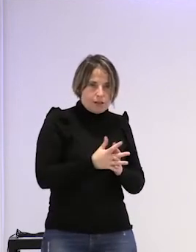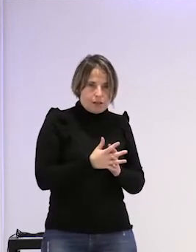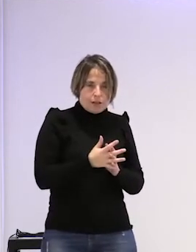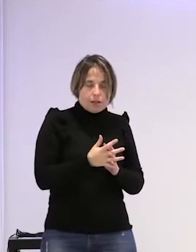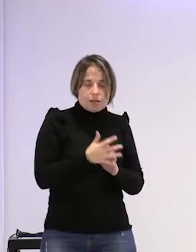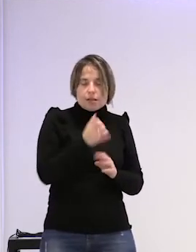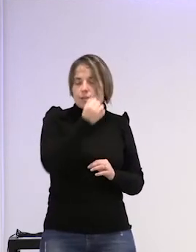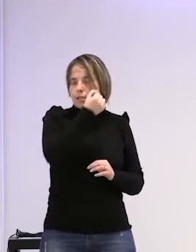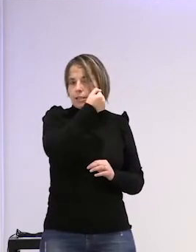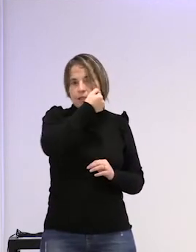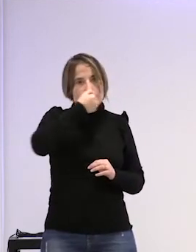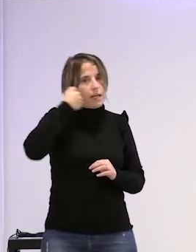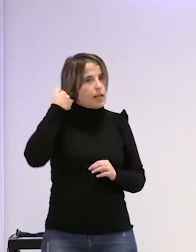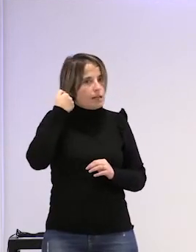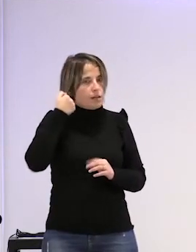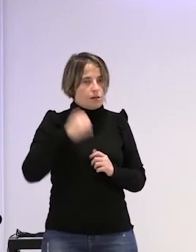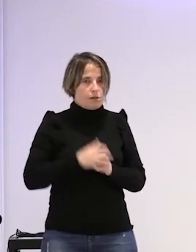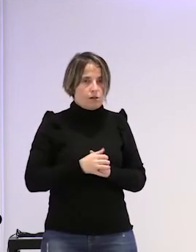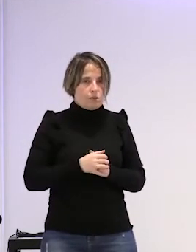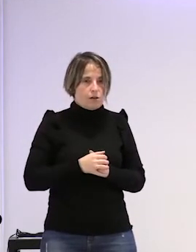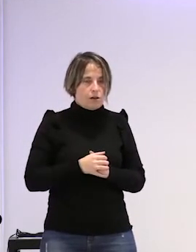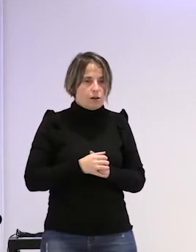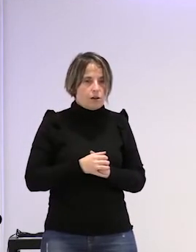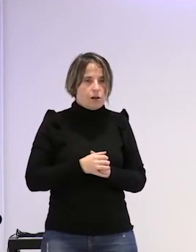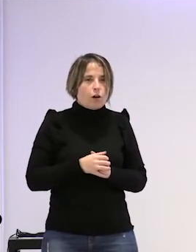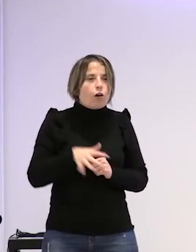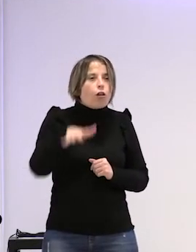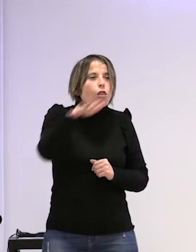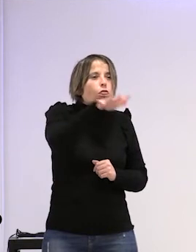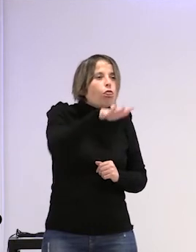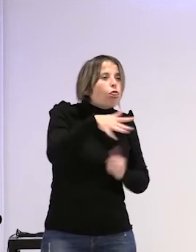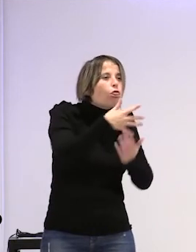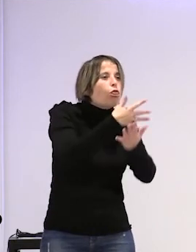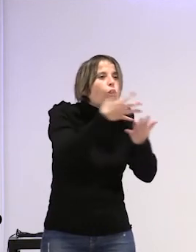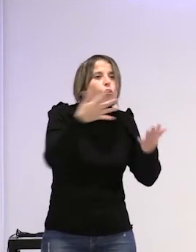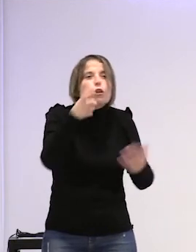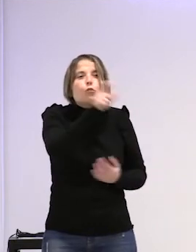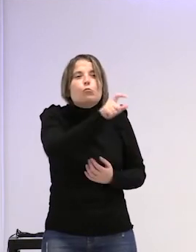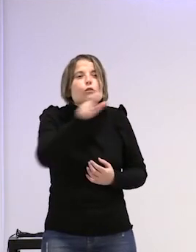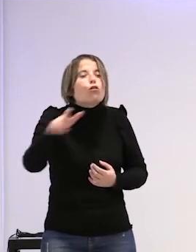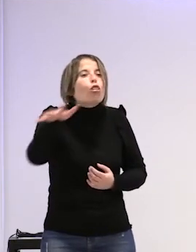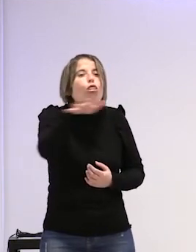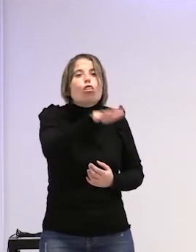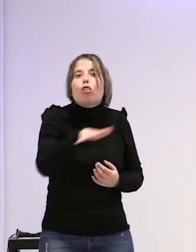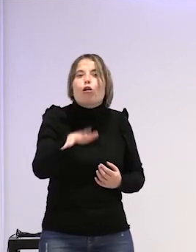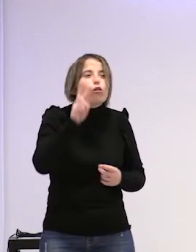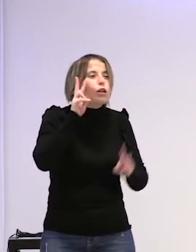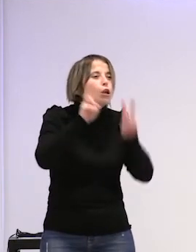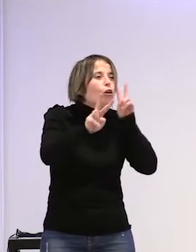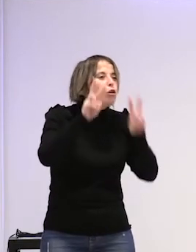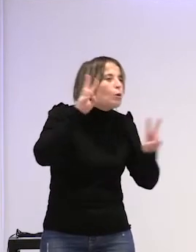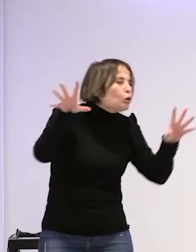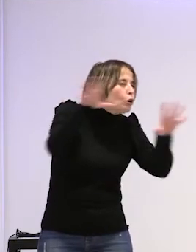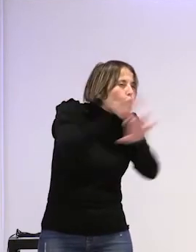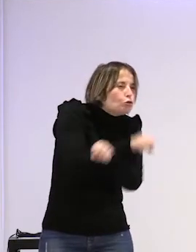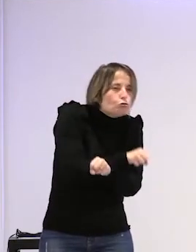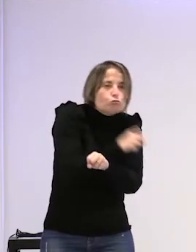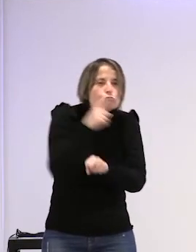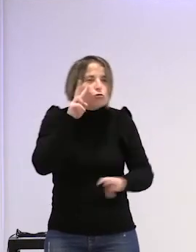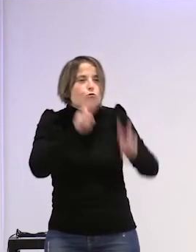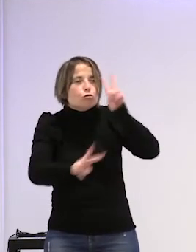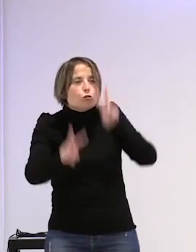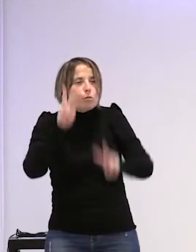silencio ¿dónde estáis aquellos que me guardáis? no veo nada me volví